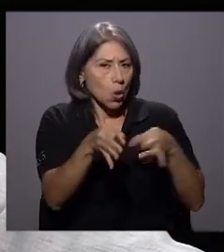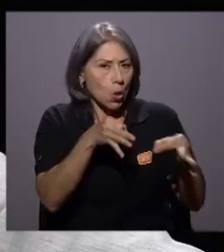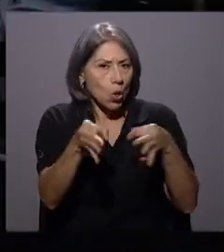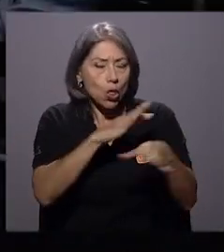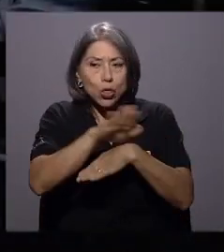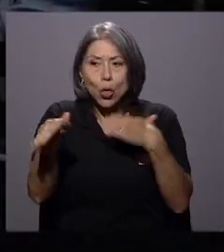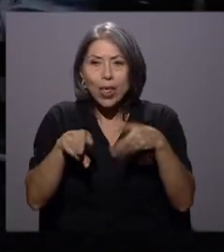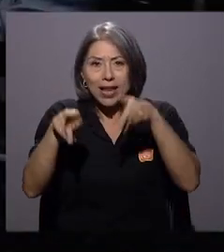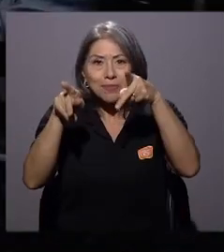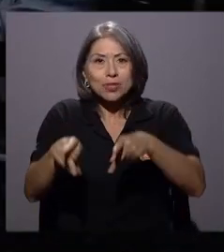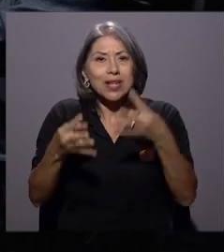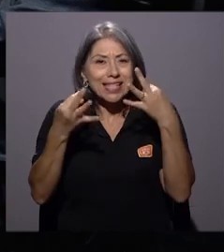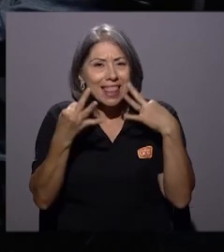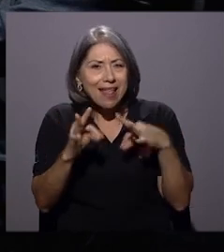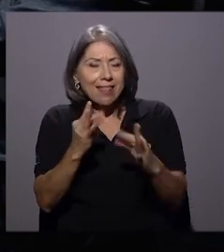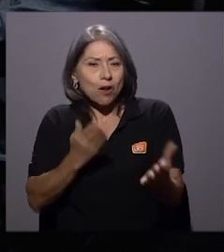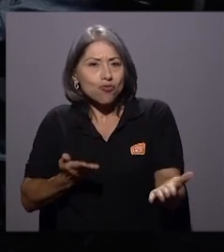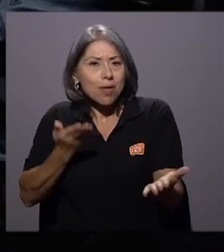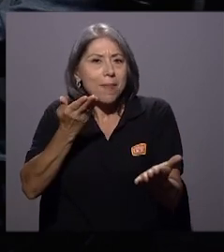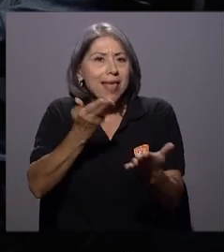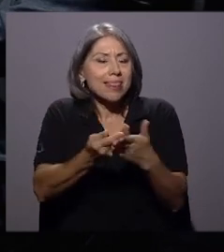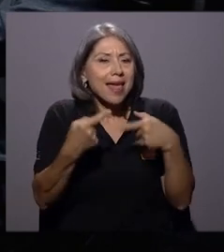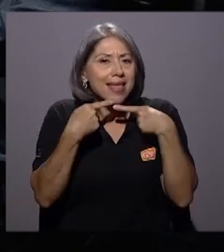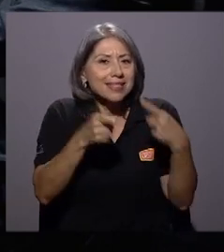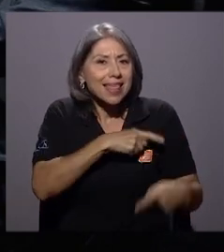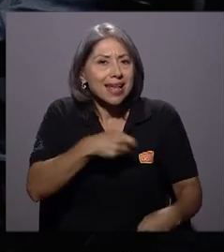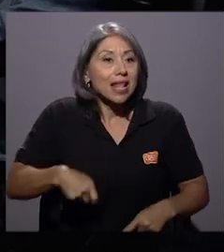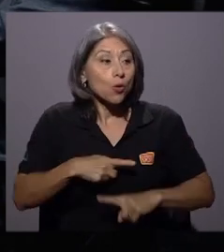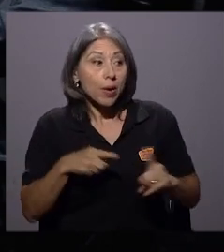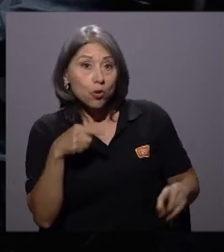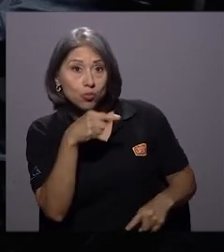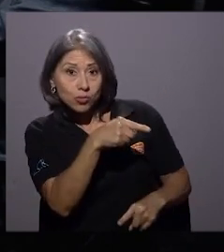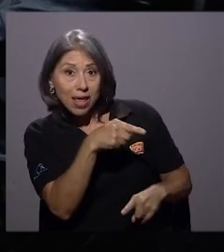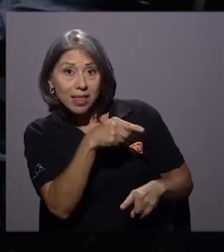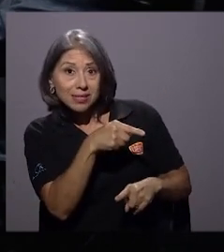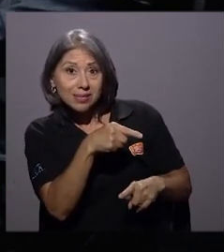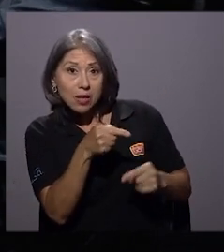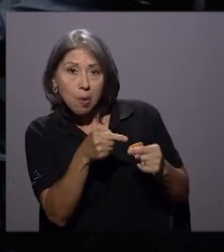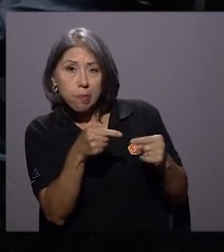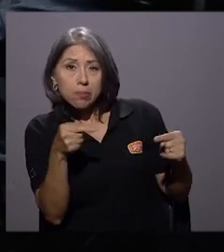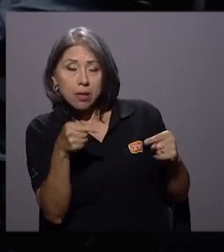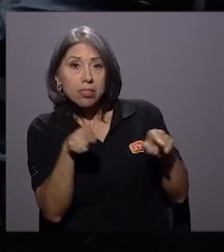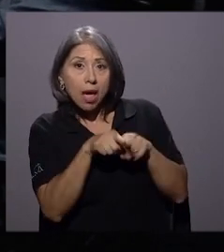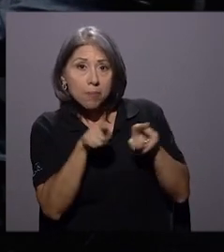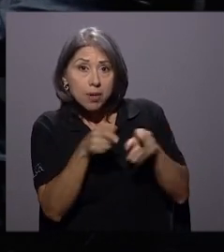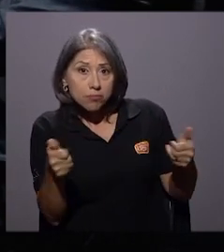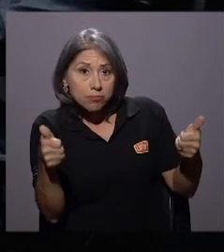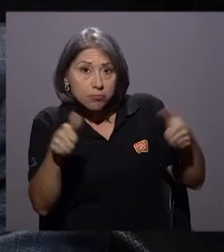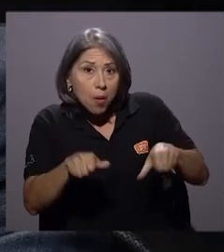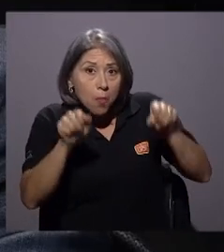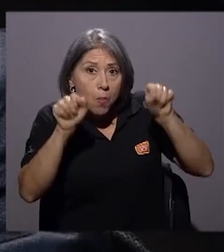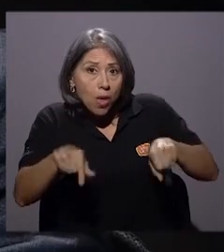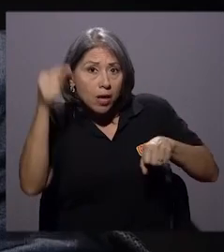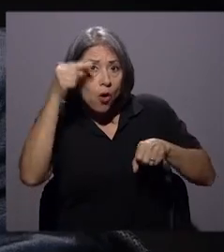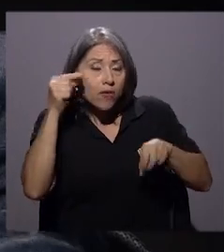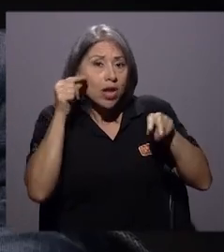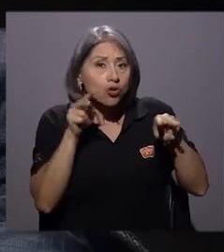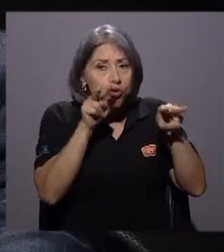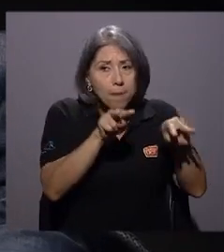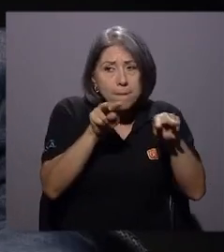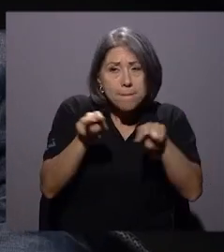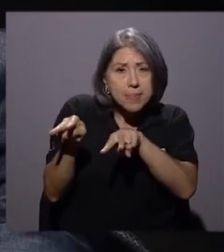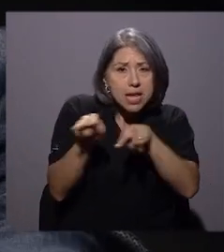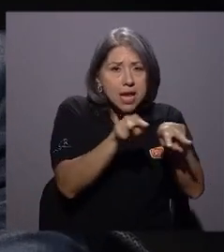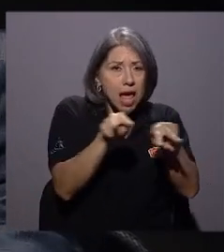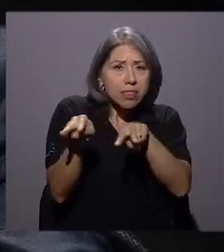decreto. Pero ustedes desde la acera de enfrente coinciden en que se pueden implementar entonces gobiernos vigilantes. Bueno, yo lo que